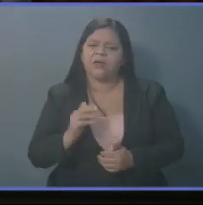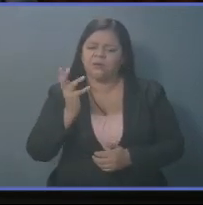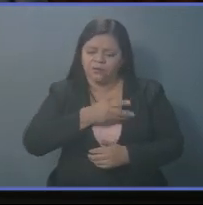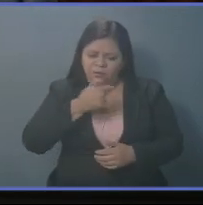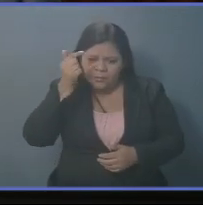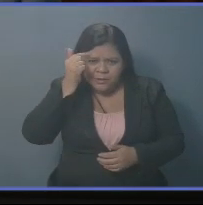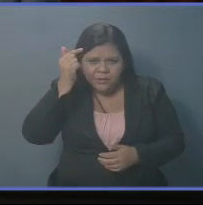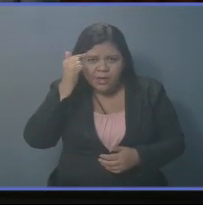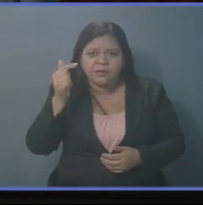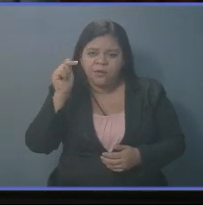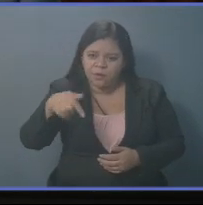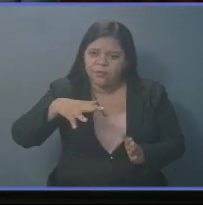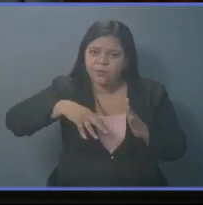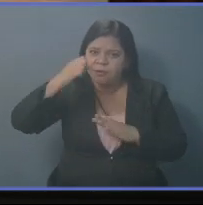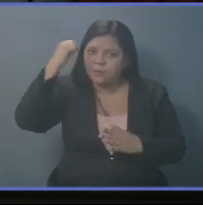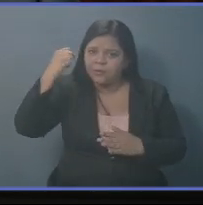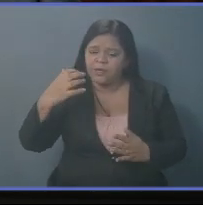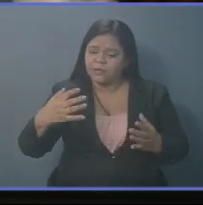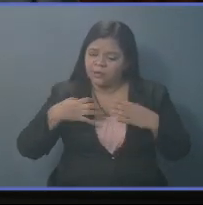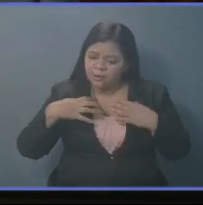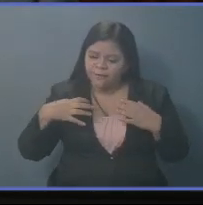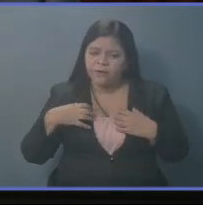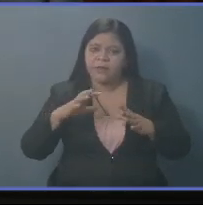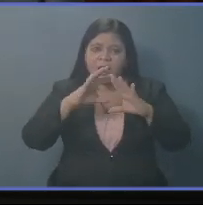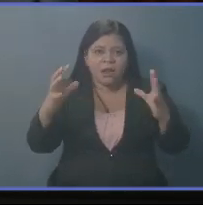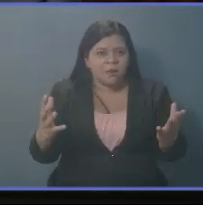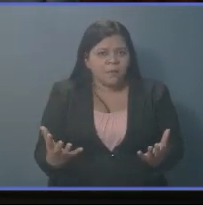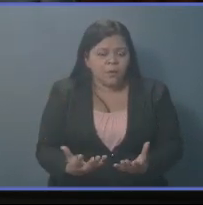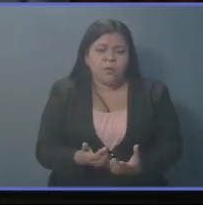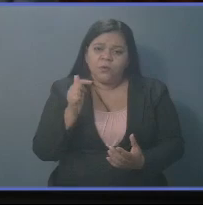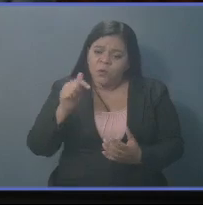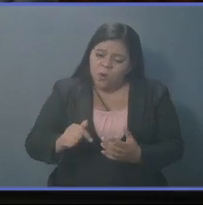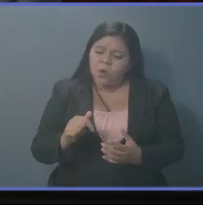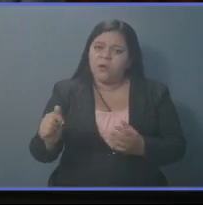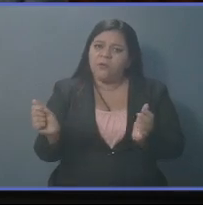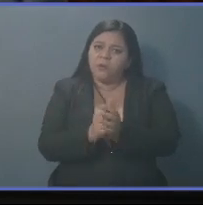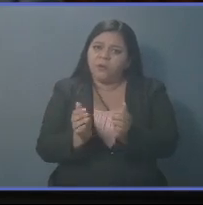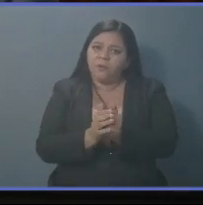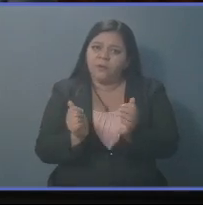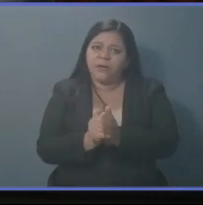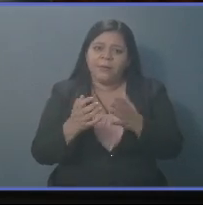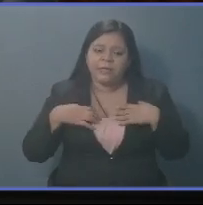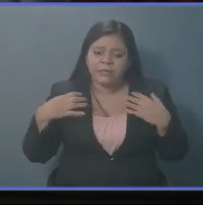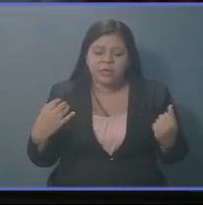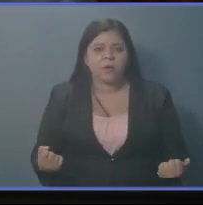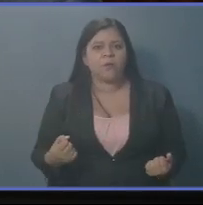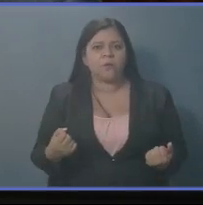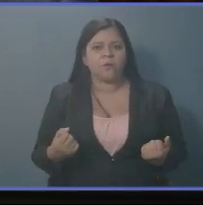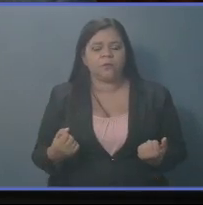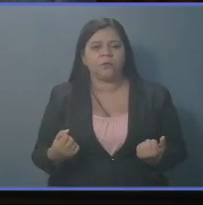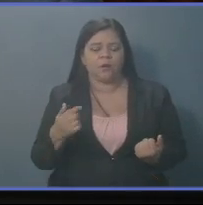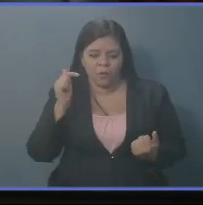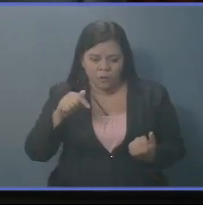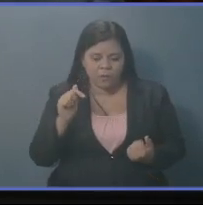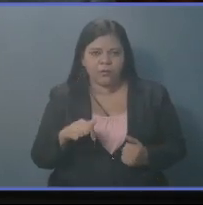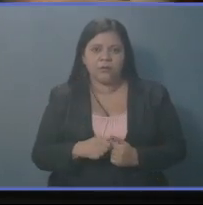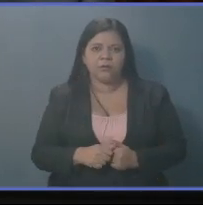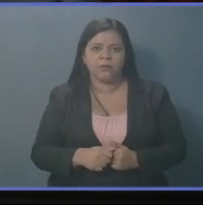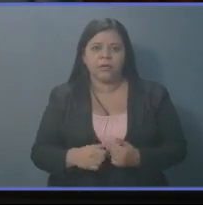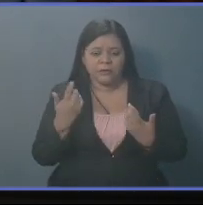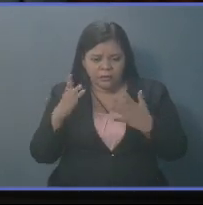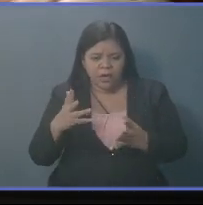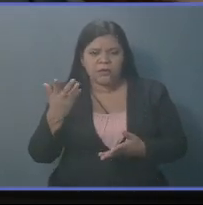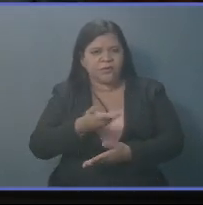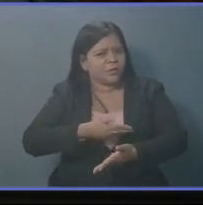pensando en la vida. El mundo entero está pasando por una crisis sanitaria producto del COVID-19. Le hemos